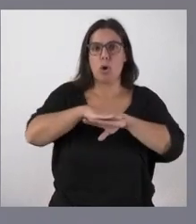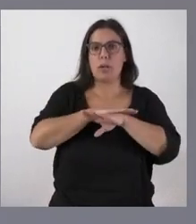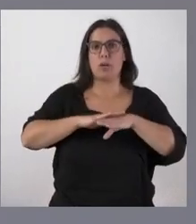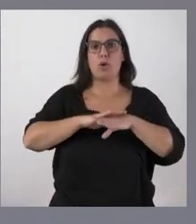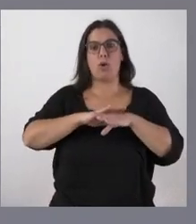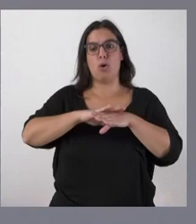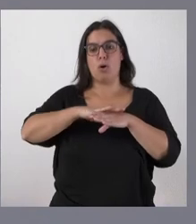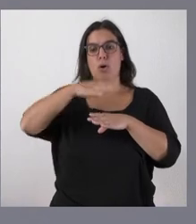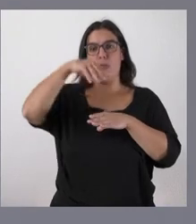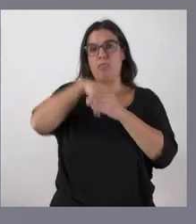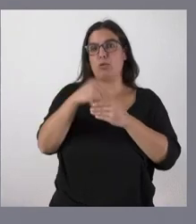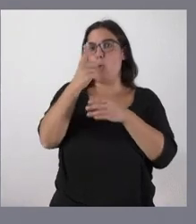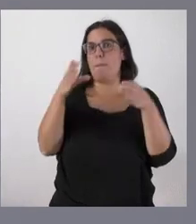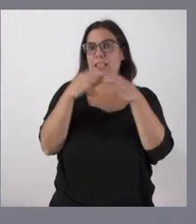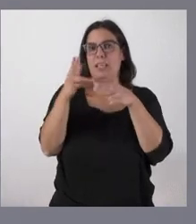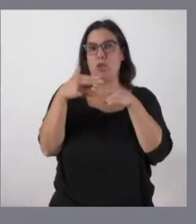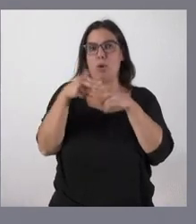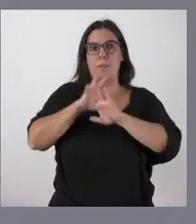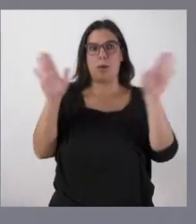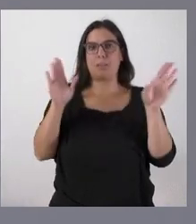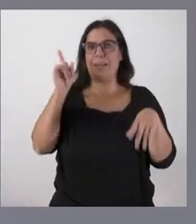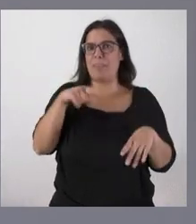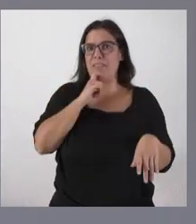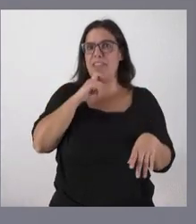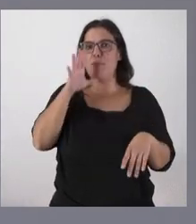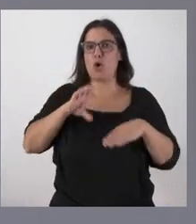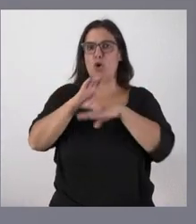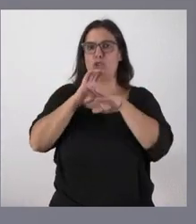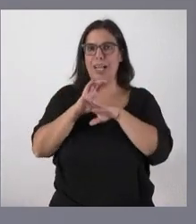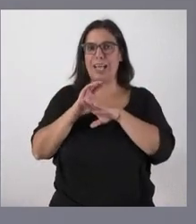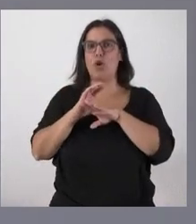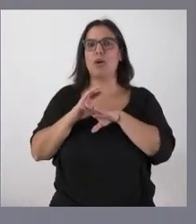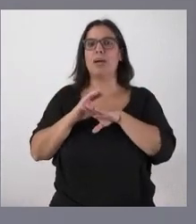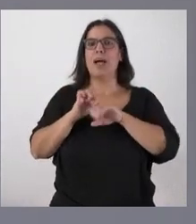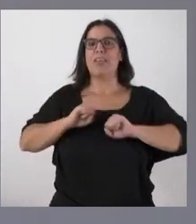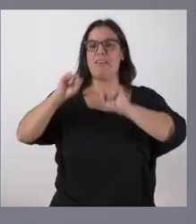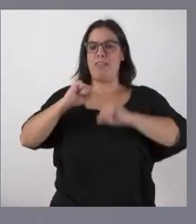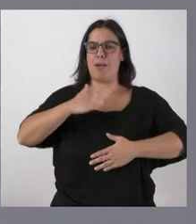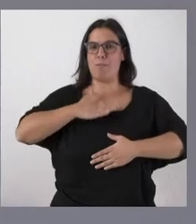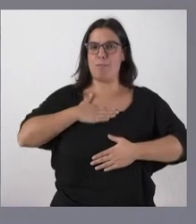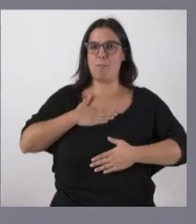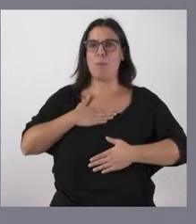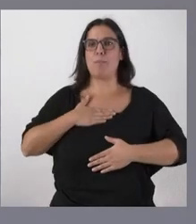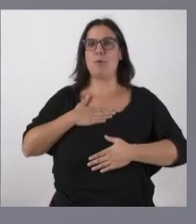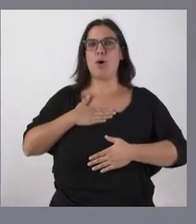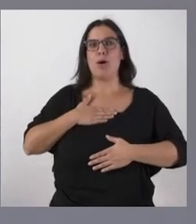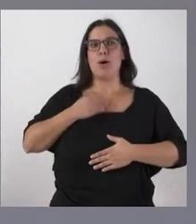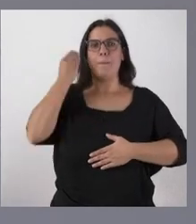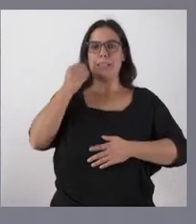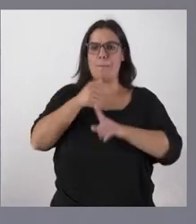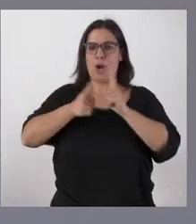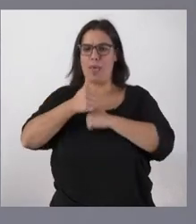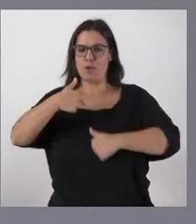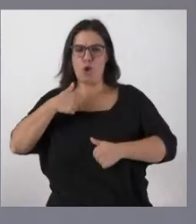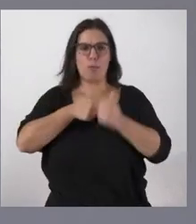porque lógicamente cada consejero pues tiene una visión de lo suyo en donde cada cual su área de actuación le parece lo más importante y eso